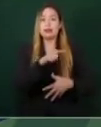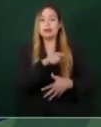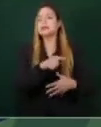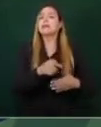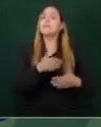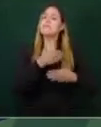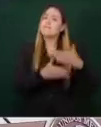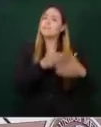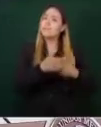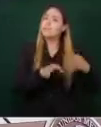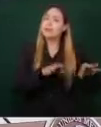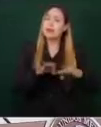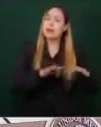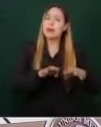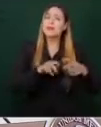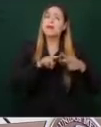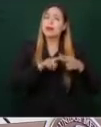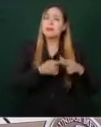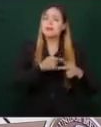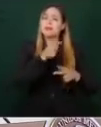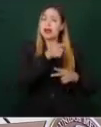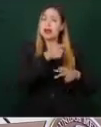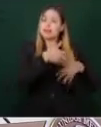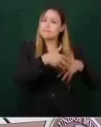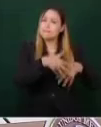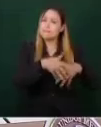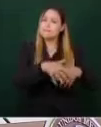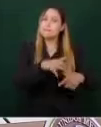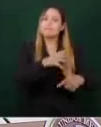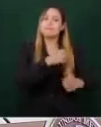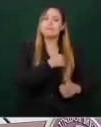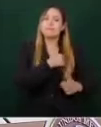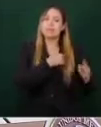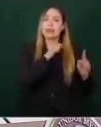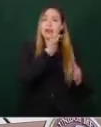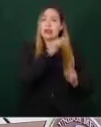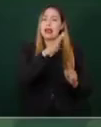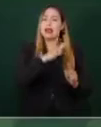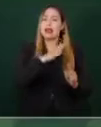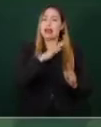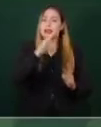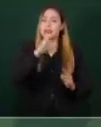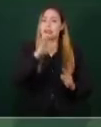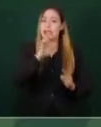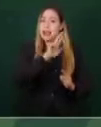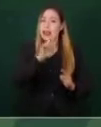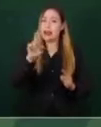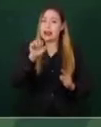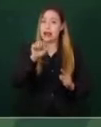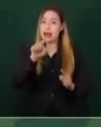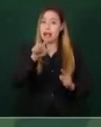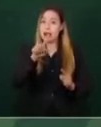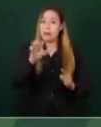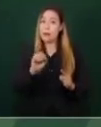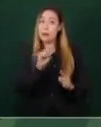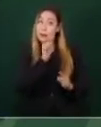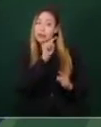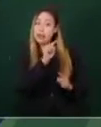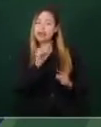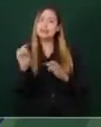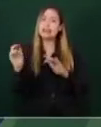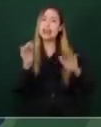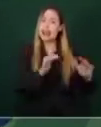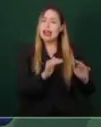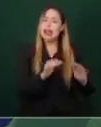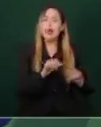el regimiento de Cerralbo, que nos va a ayudar a que lleguen alrededor de seiscientos elementos adicionales a